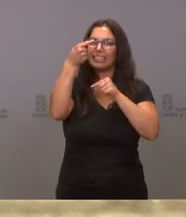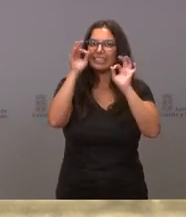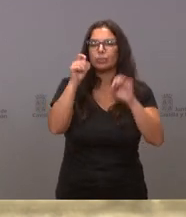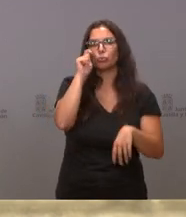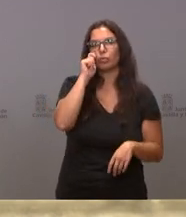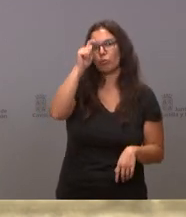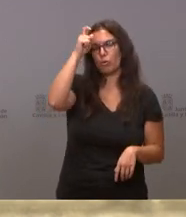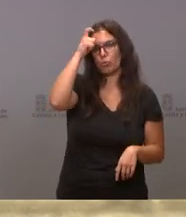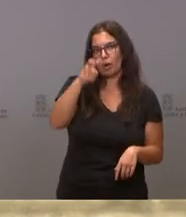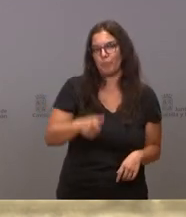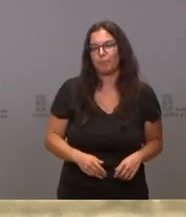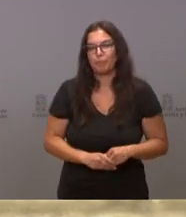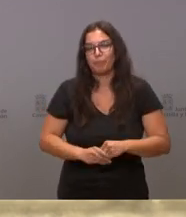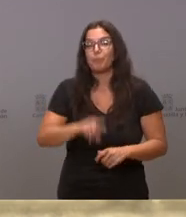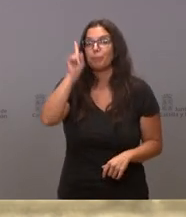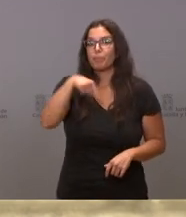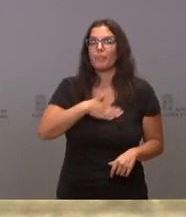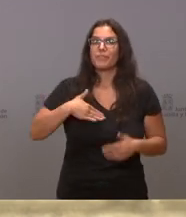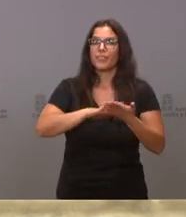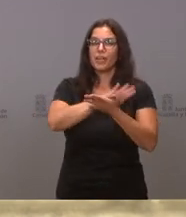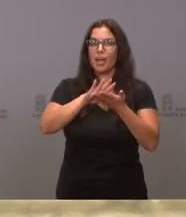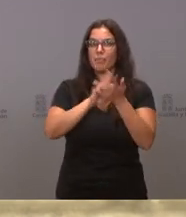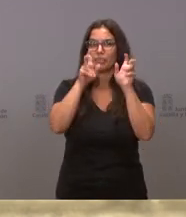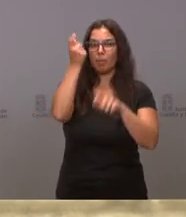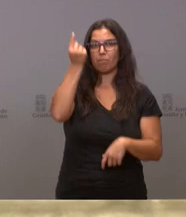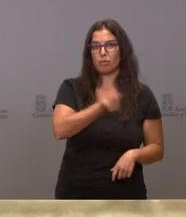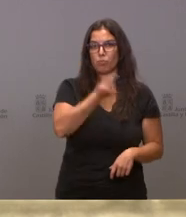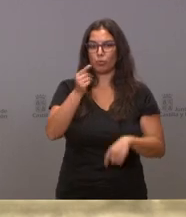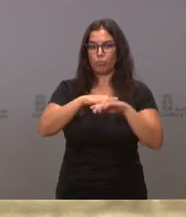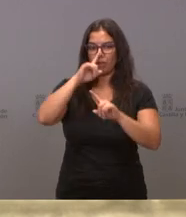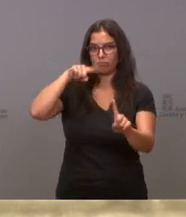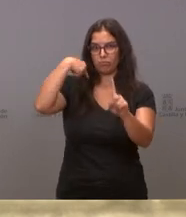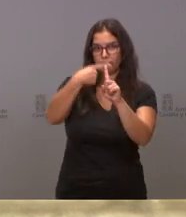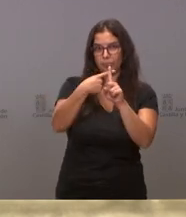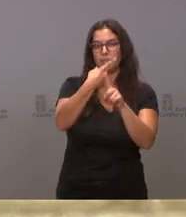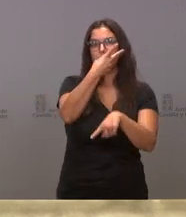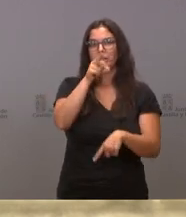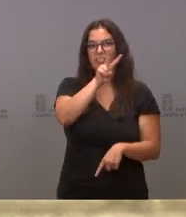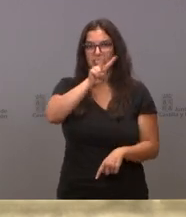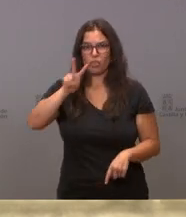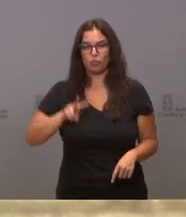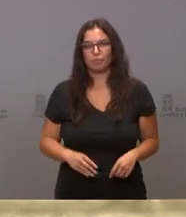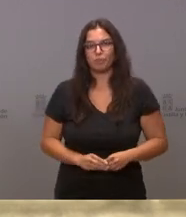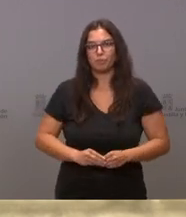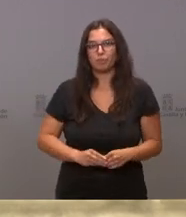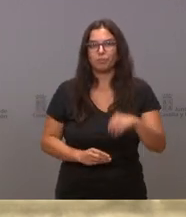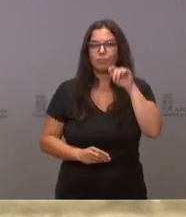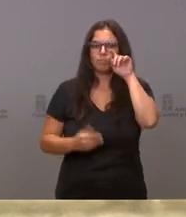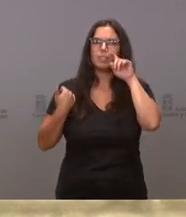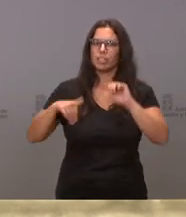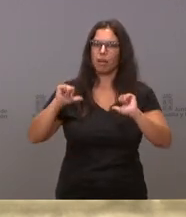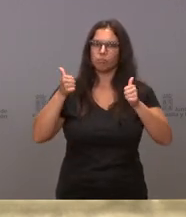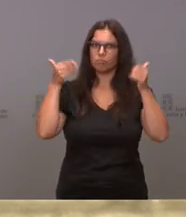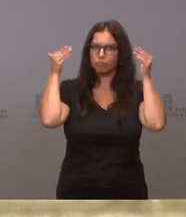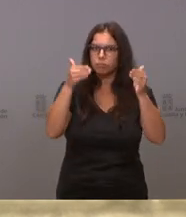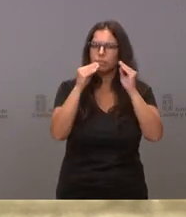También quiero hablarles de los presupuestos para el año 2022. Estamos trabajando ya en los